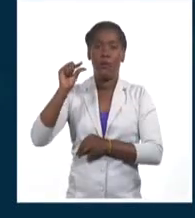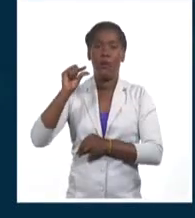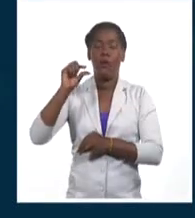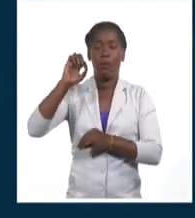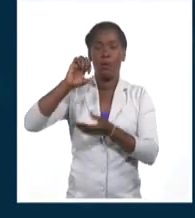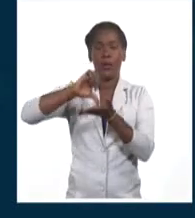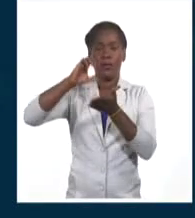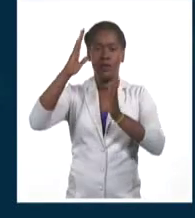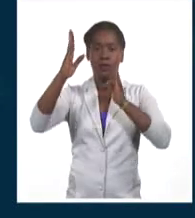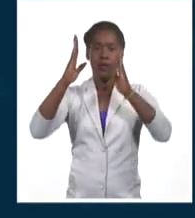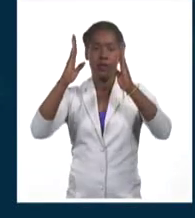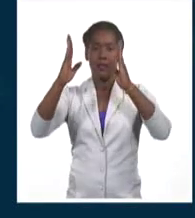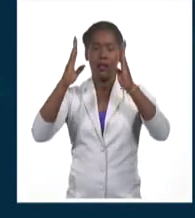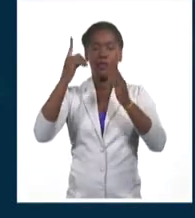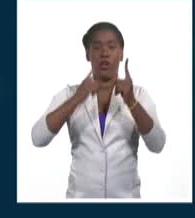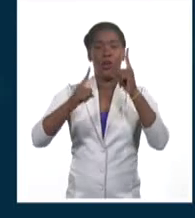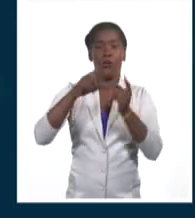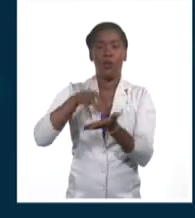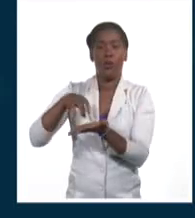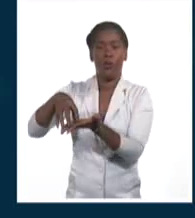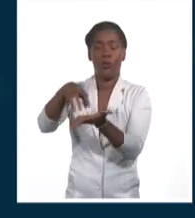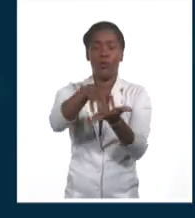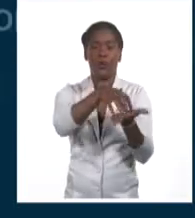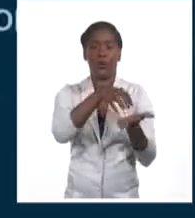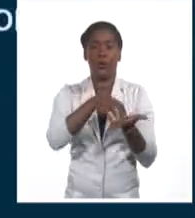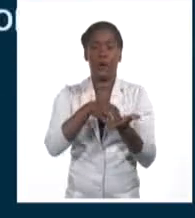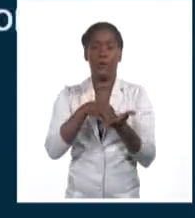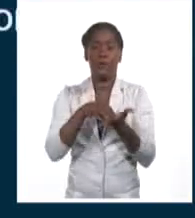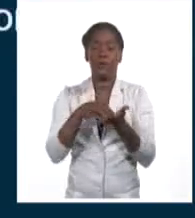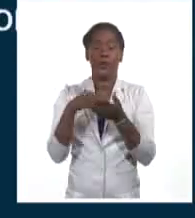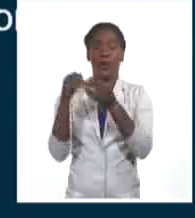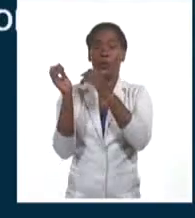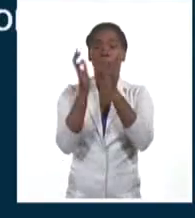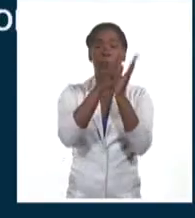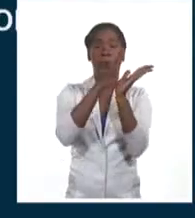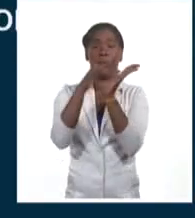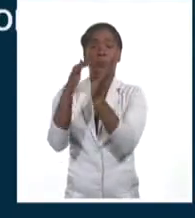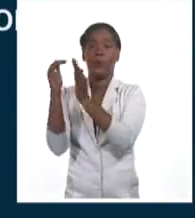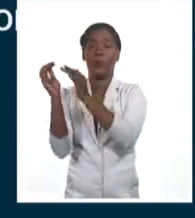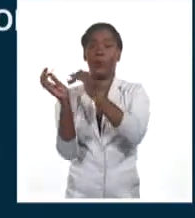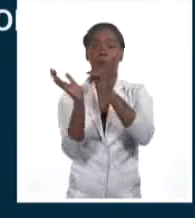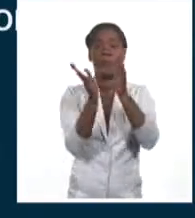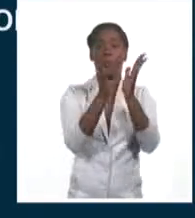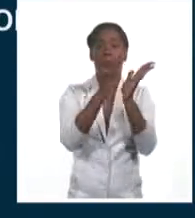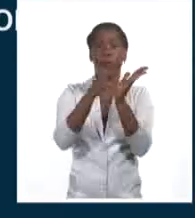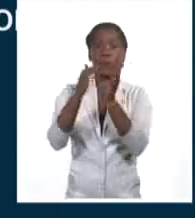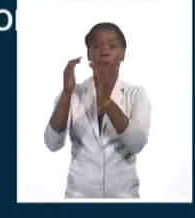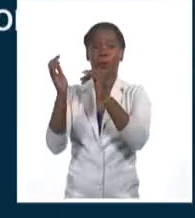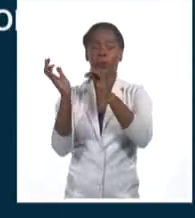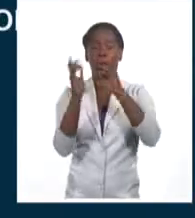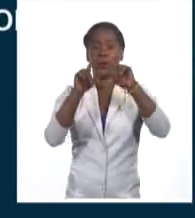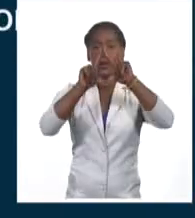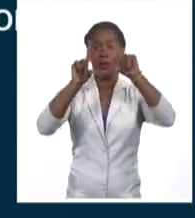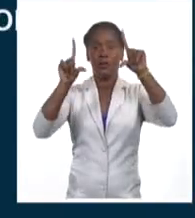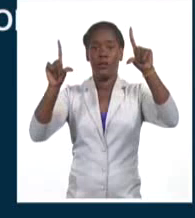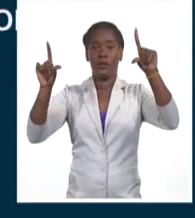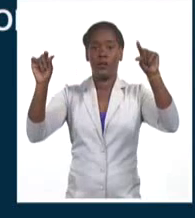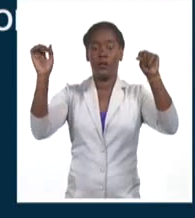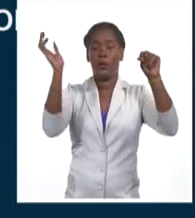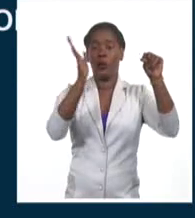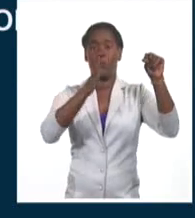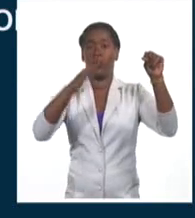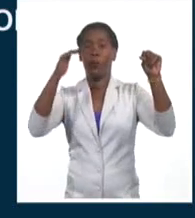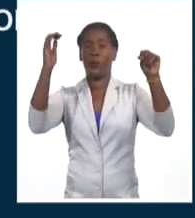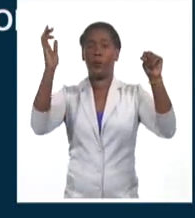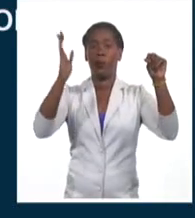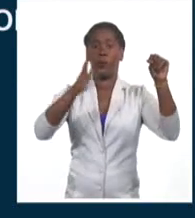y en algunas localidades del sur oriental. En cuanto a los vientos pues soplarán del nordeste al este con velocidades entre 15 y 30